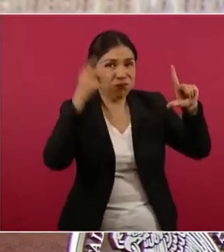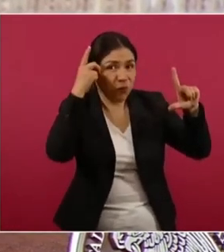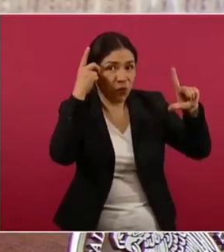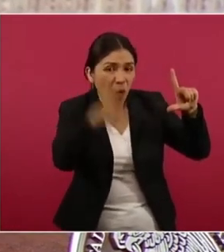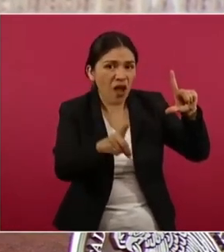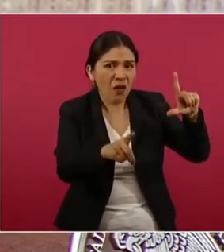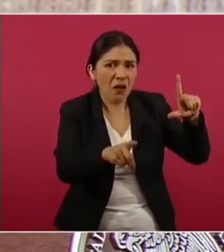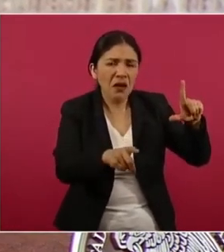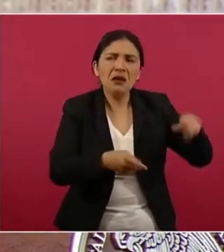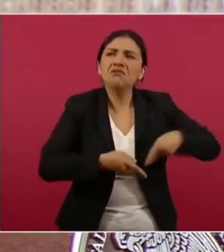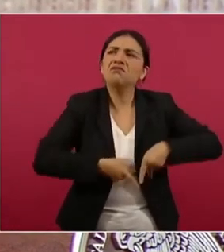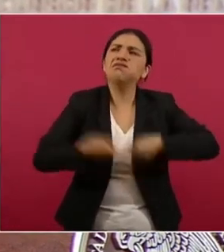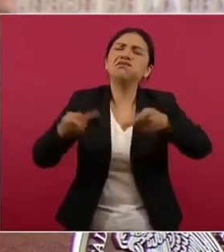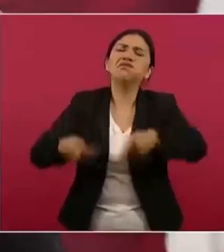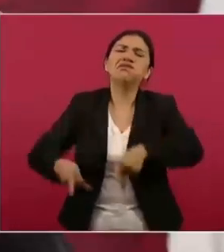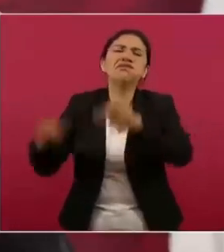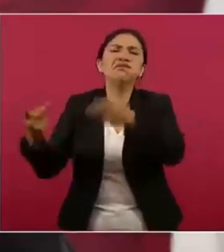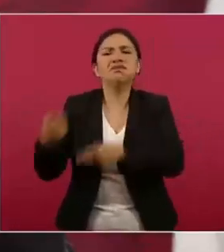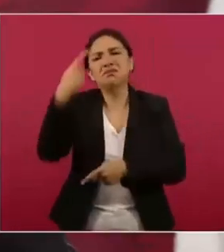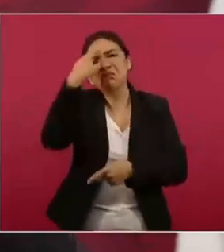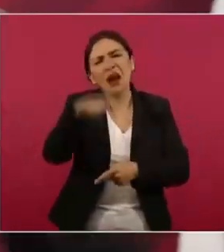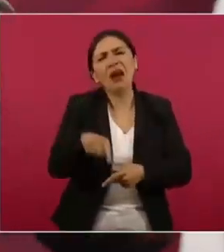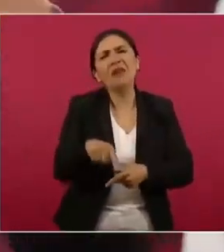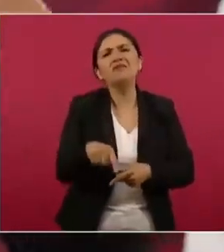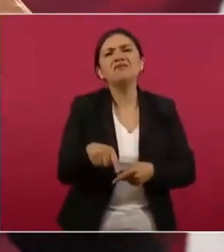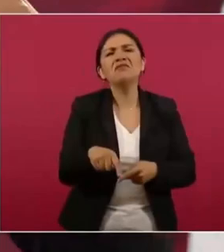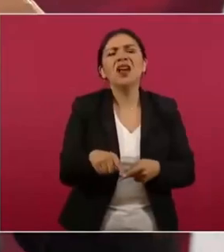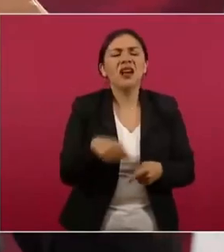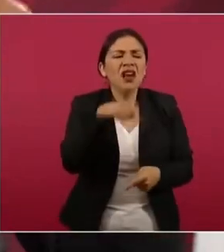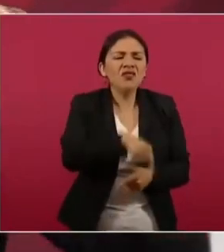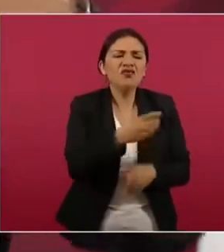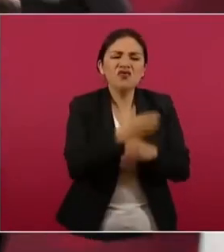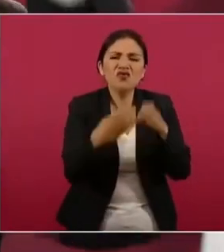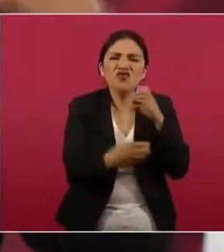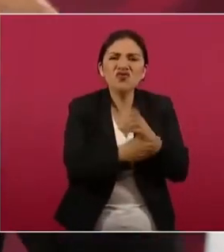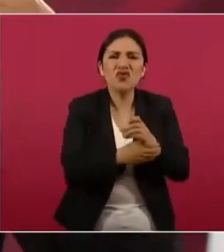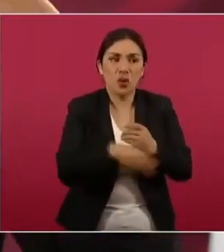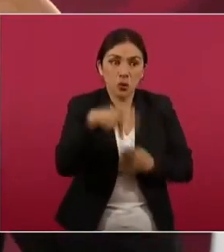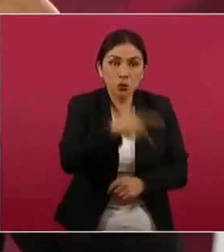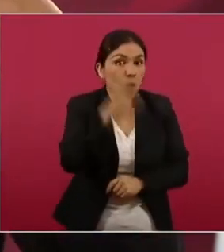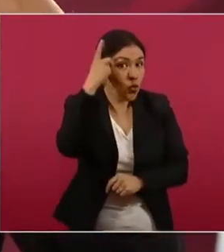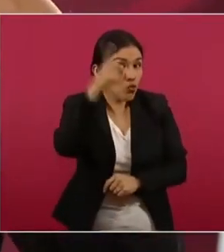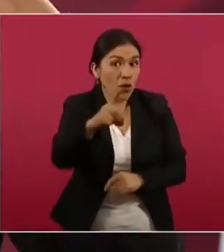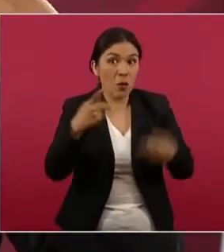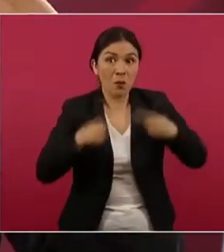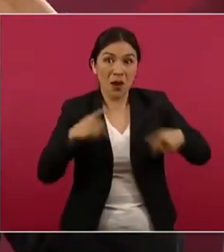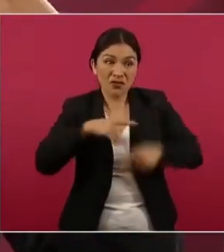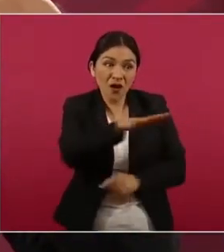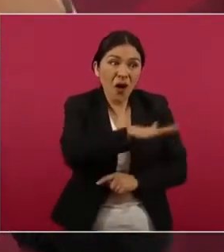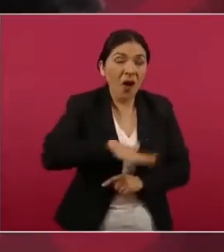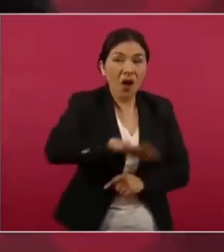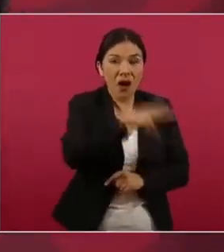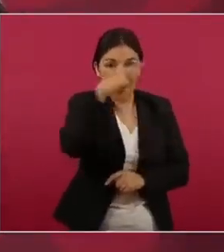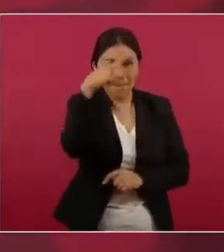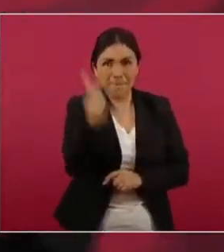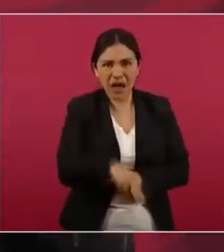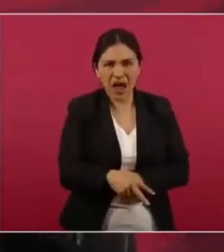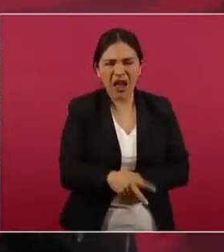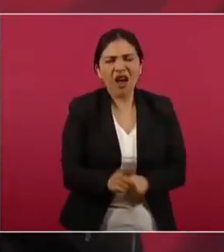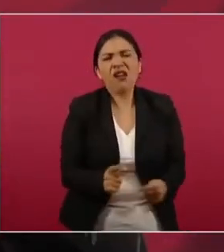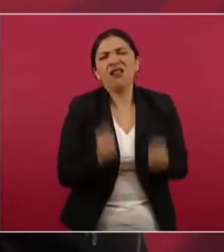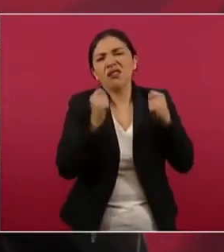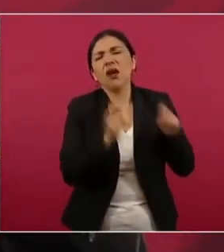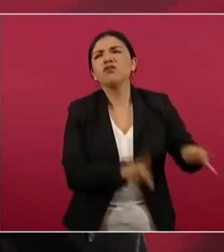se llevó a cabo una transferencia de bienes del pueblo de México a un grupo